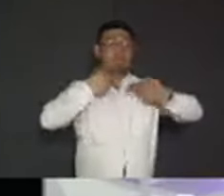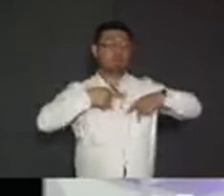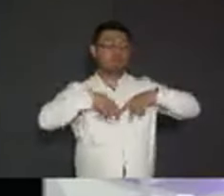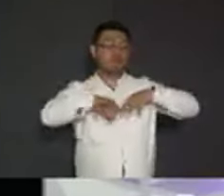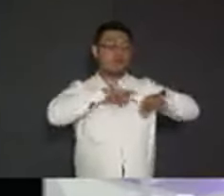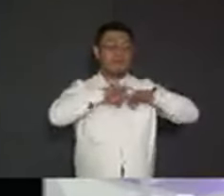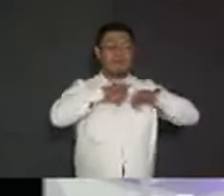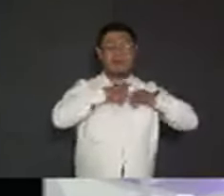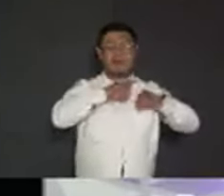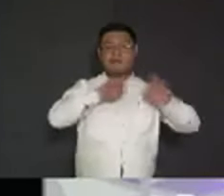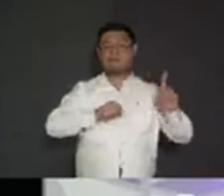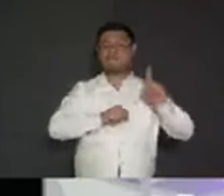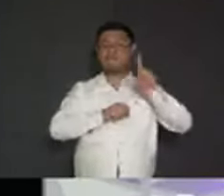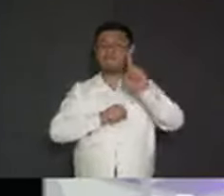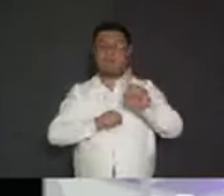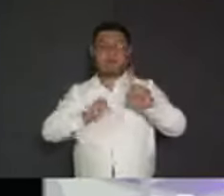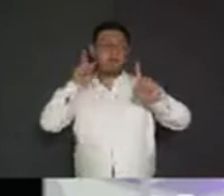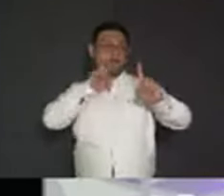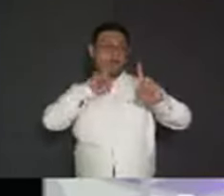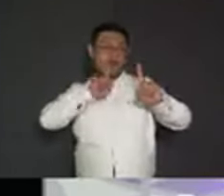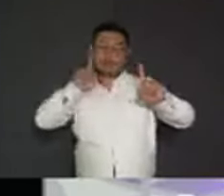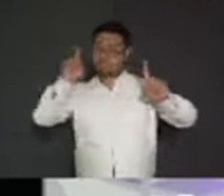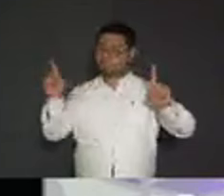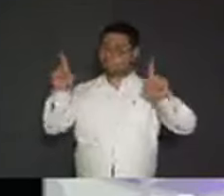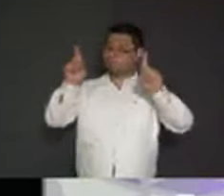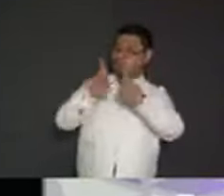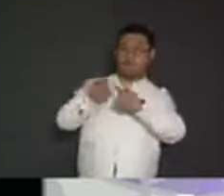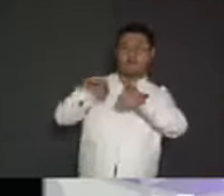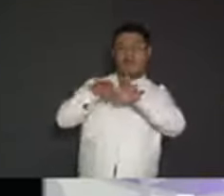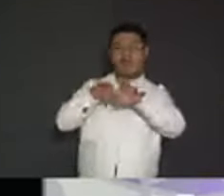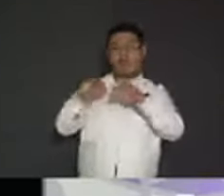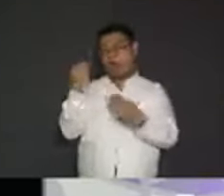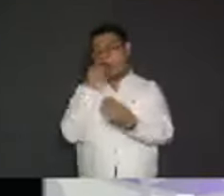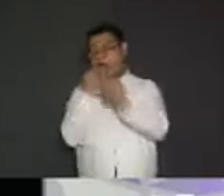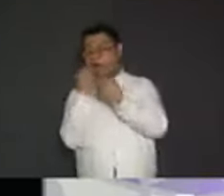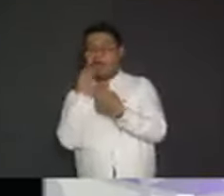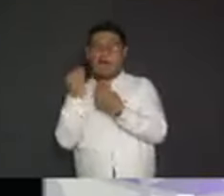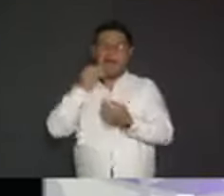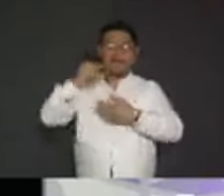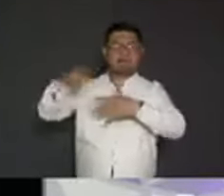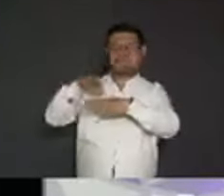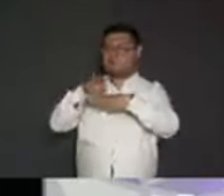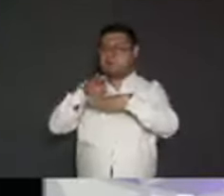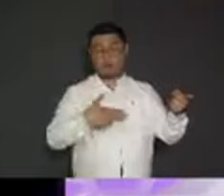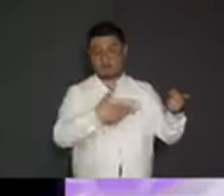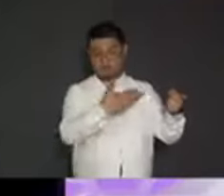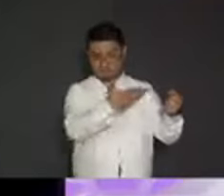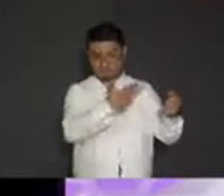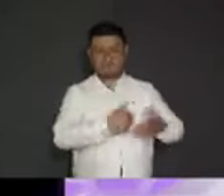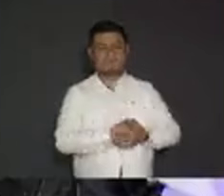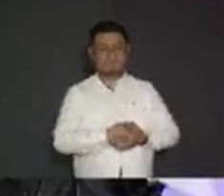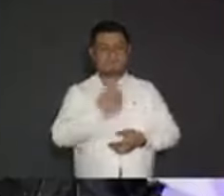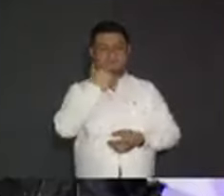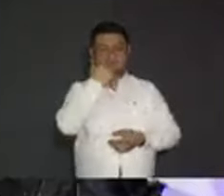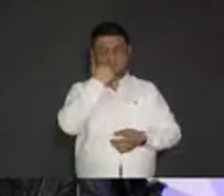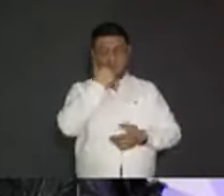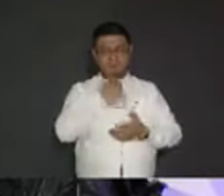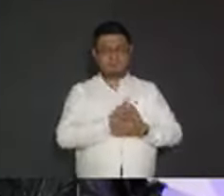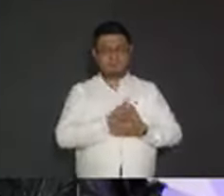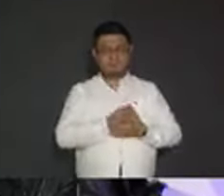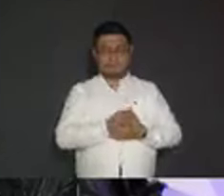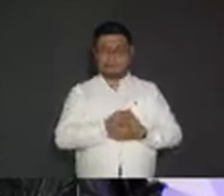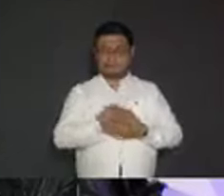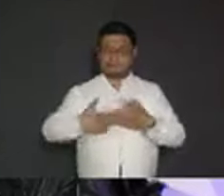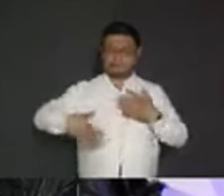la construcción, con las trabajadoras de la construcción, comiendo chicharra, haciéndose pasar a los humildes. Dentro de toda esta guerra